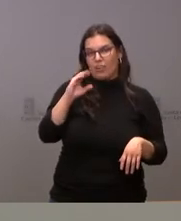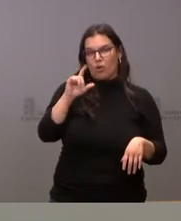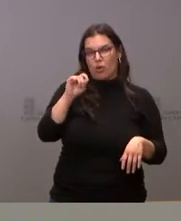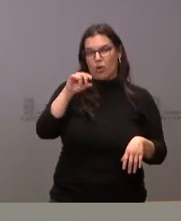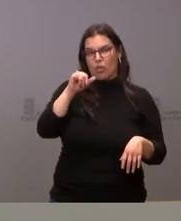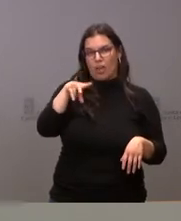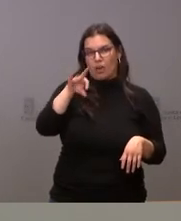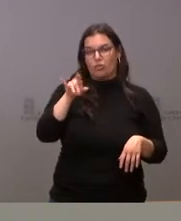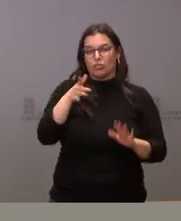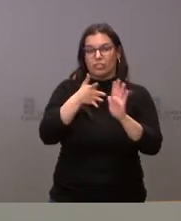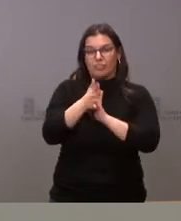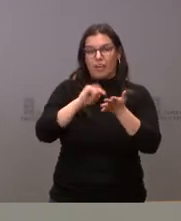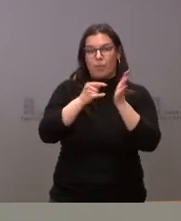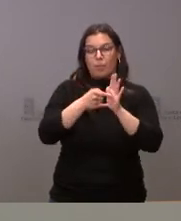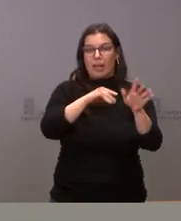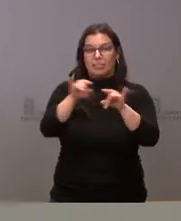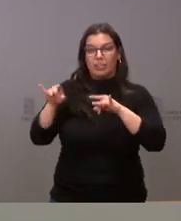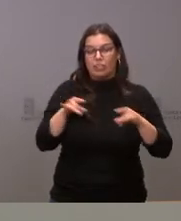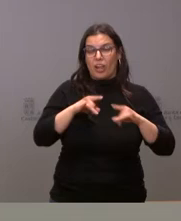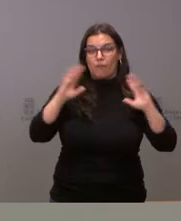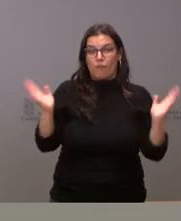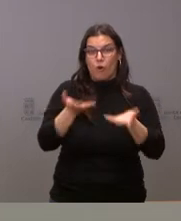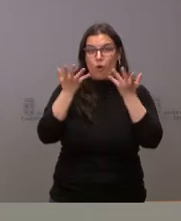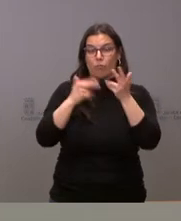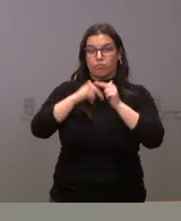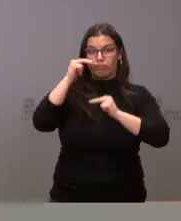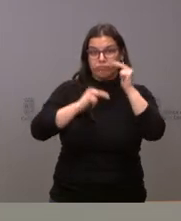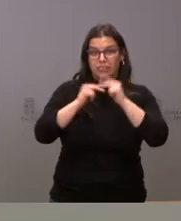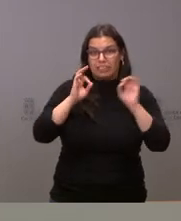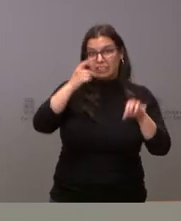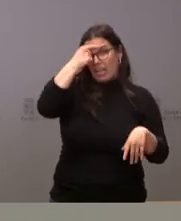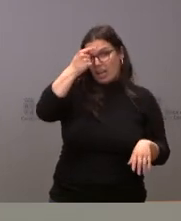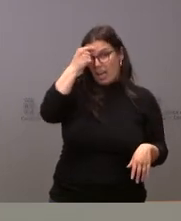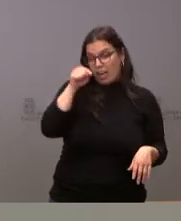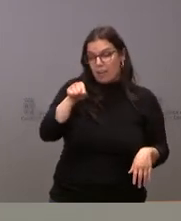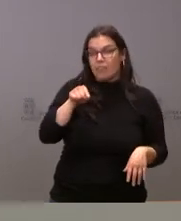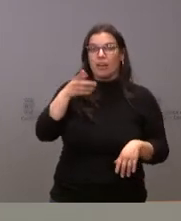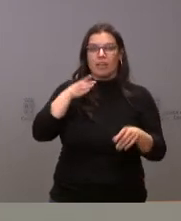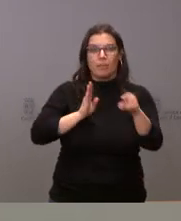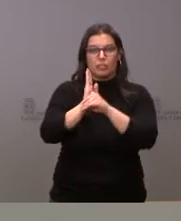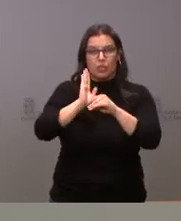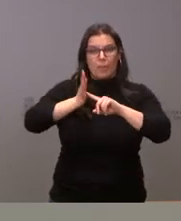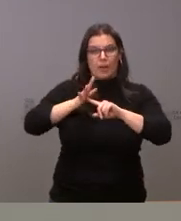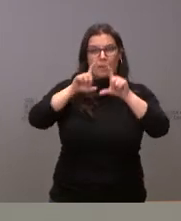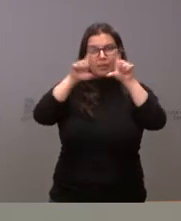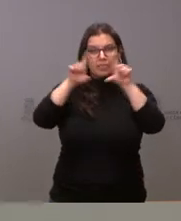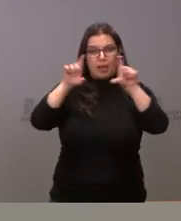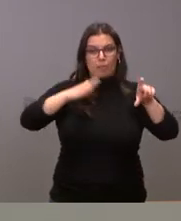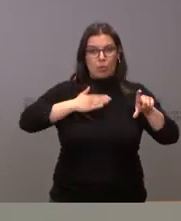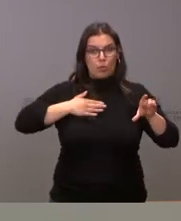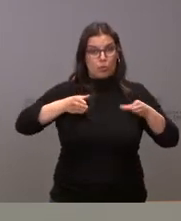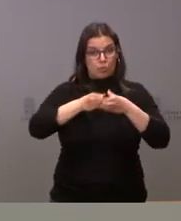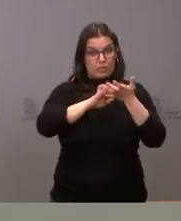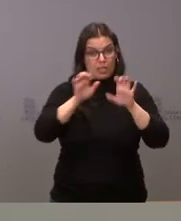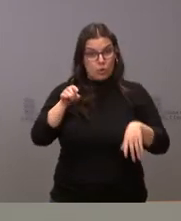en el Plan Territorial de Fomento de Ávila, que son inversiones en este importante parque empresarial titularidad de la Junta de